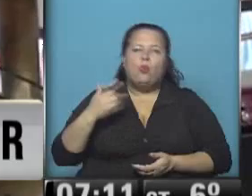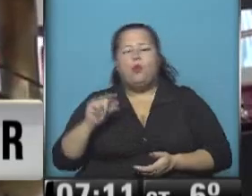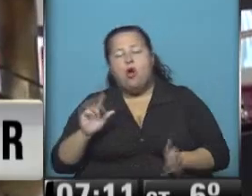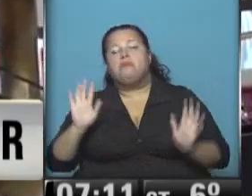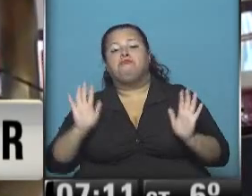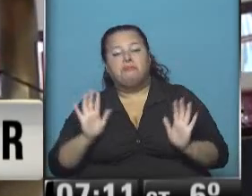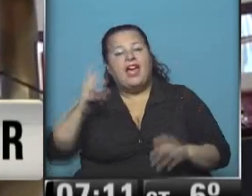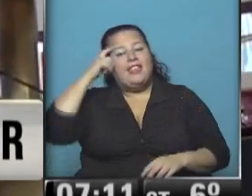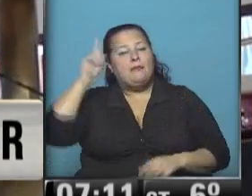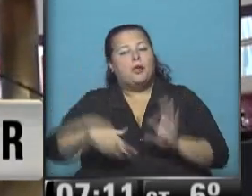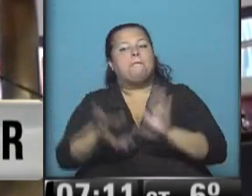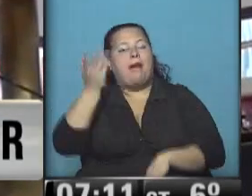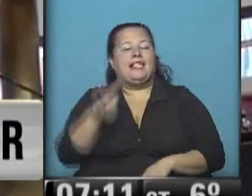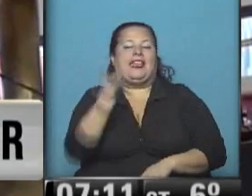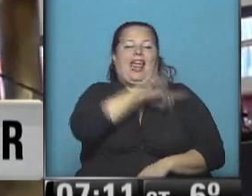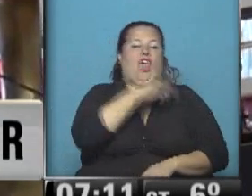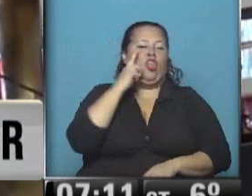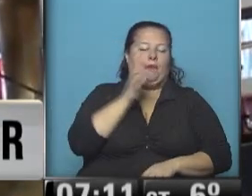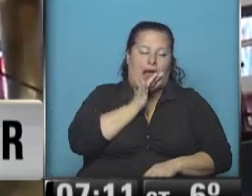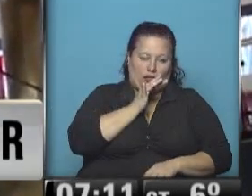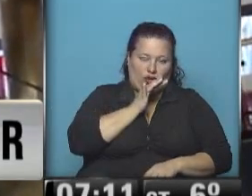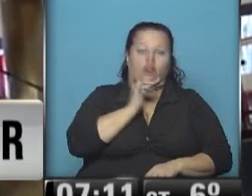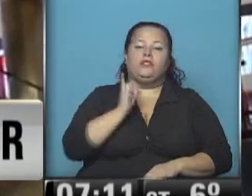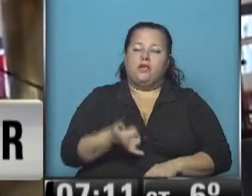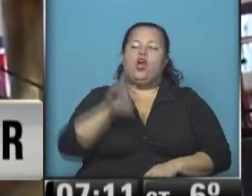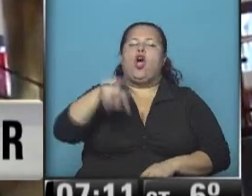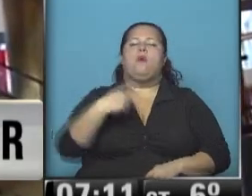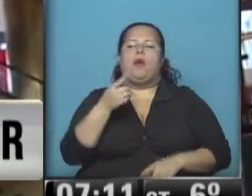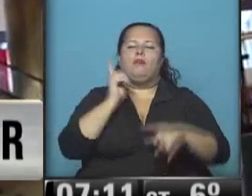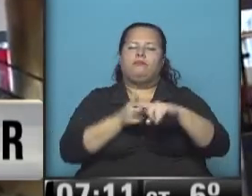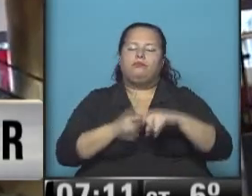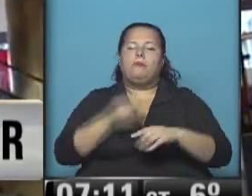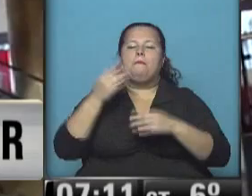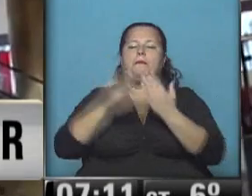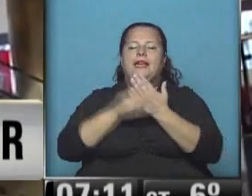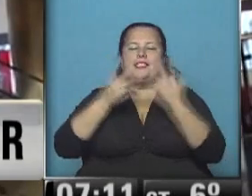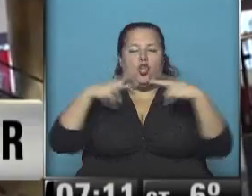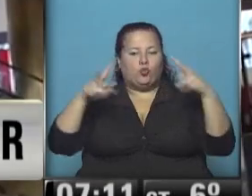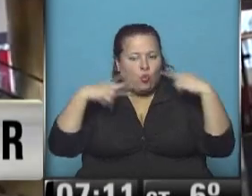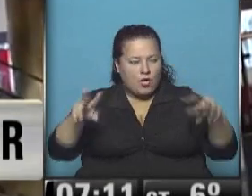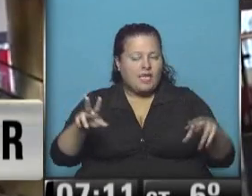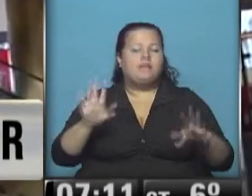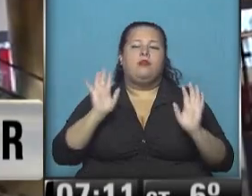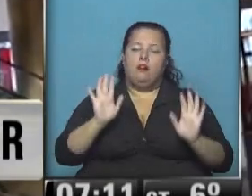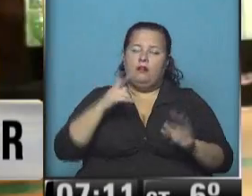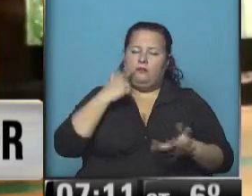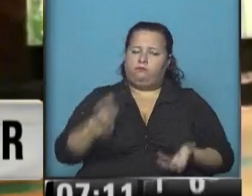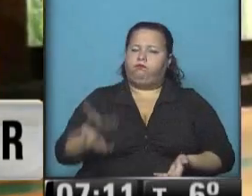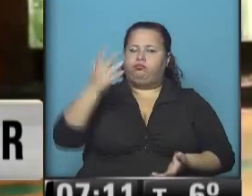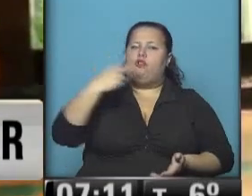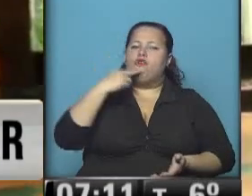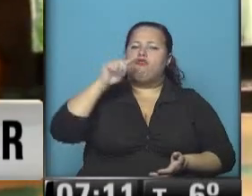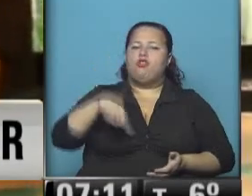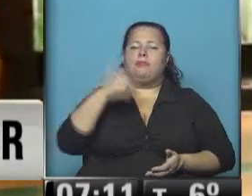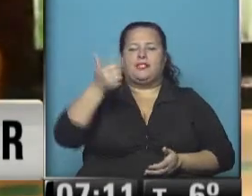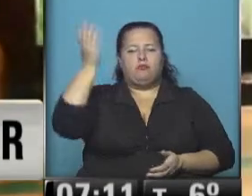Bueno, es un 10% más de lo que se gastó en 2014. Así es, la cifra se desprende de los datos que maneja el Ministerio de Turismo y refleja el alza del 11